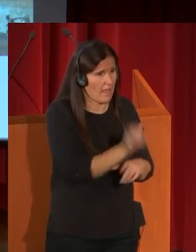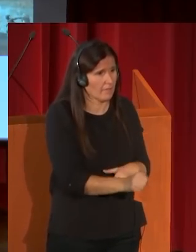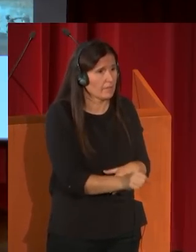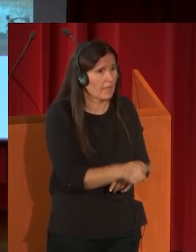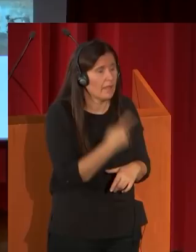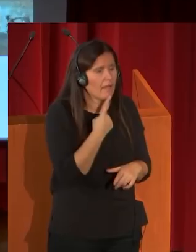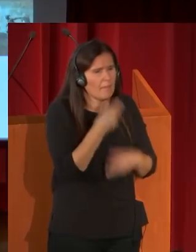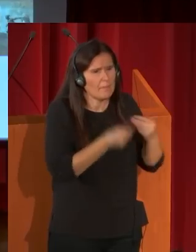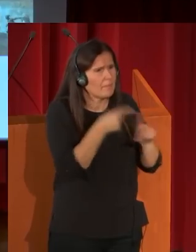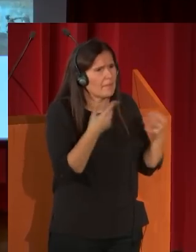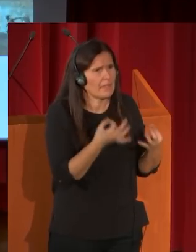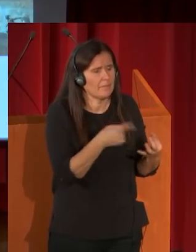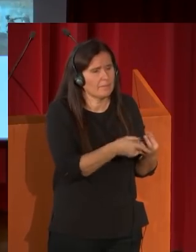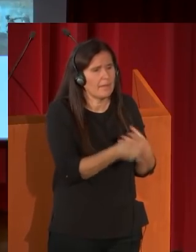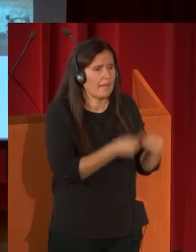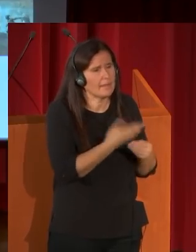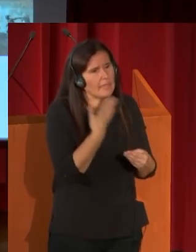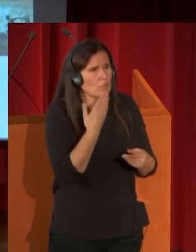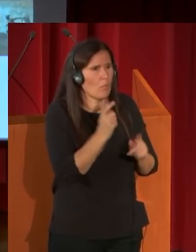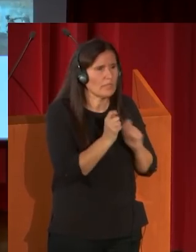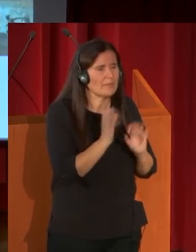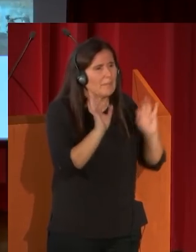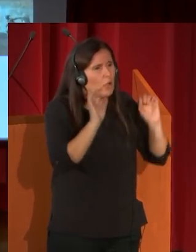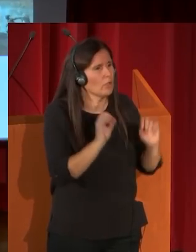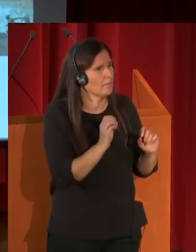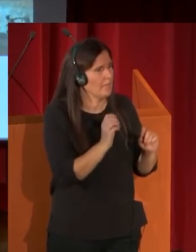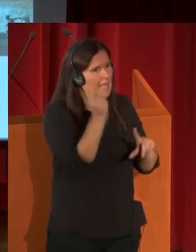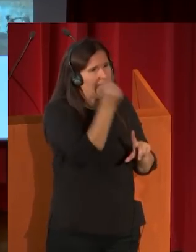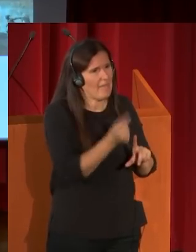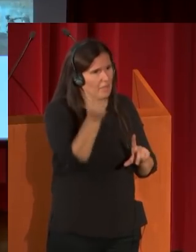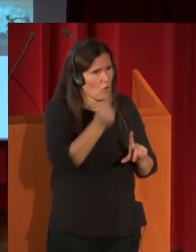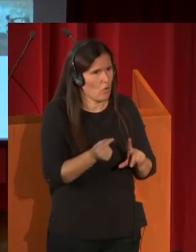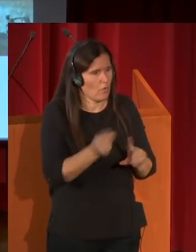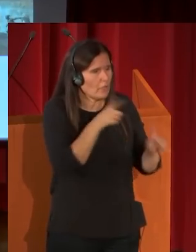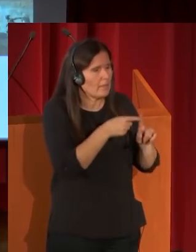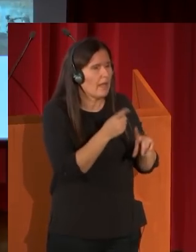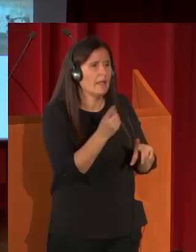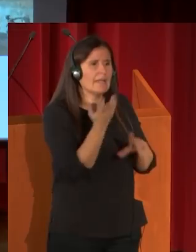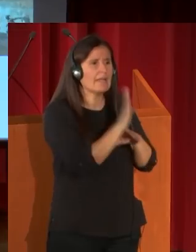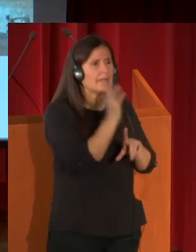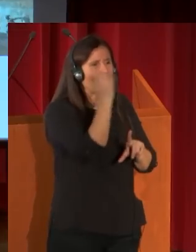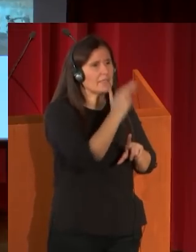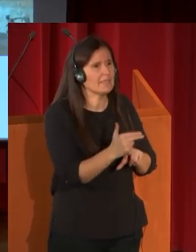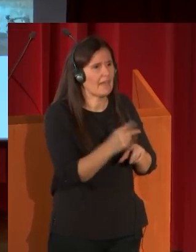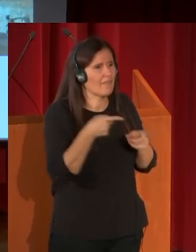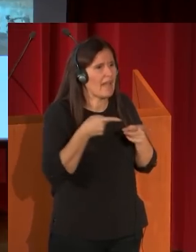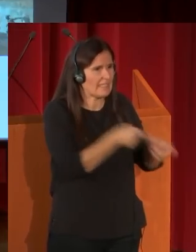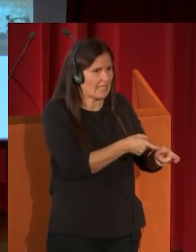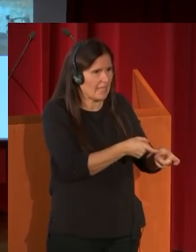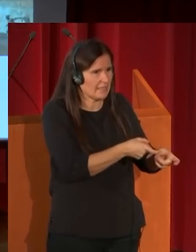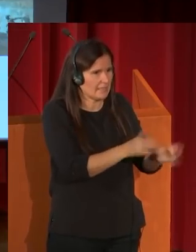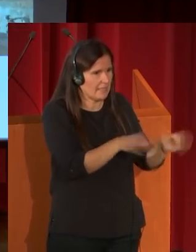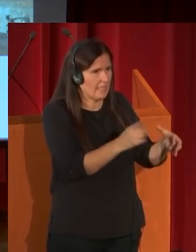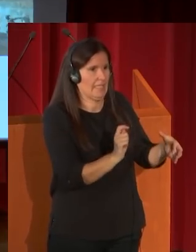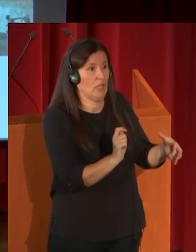una tarea casi de corresponsal gráfico y representar las batallas en las que triunfan